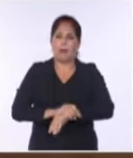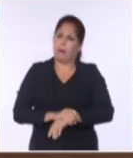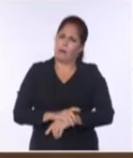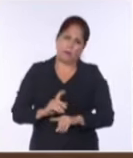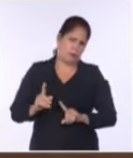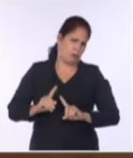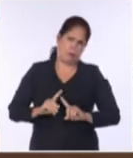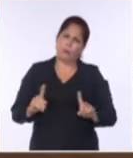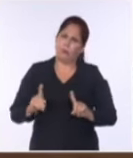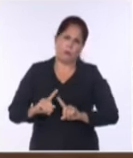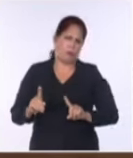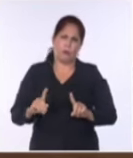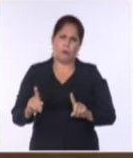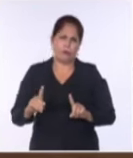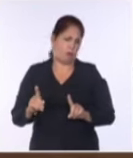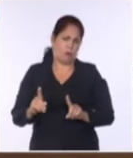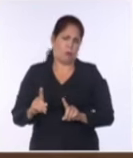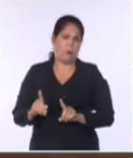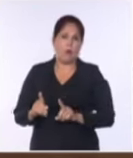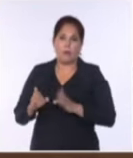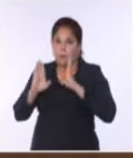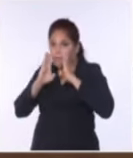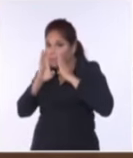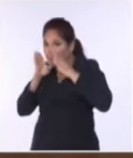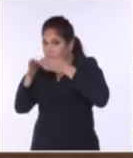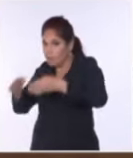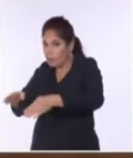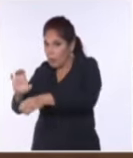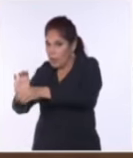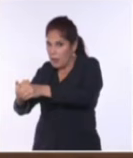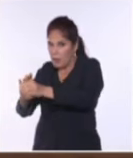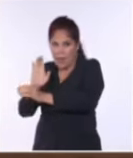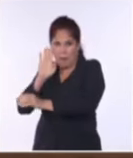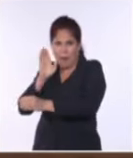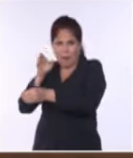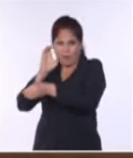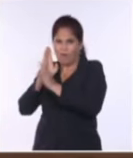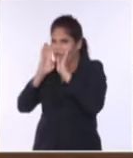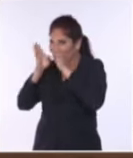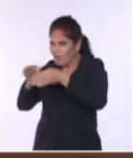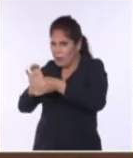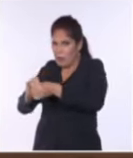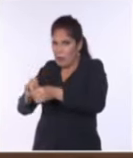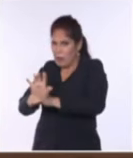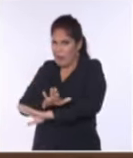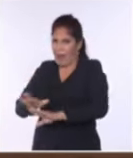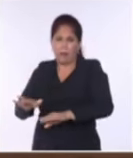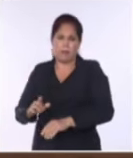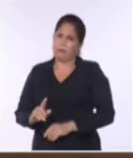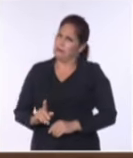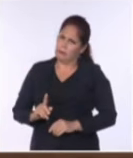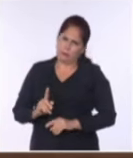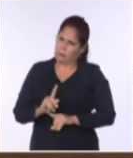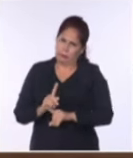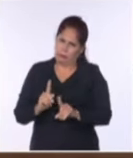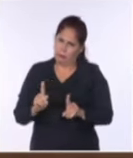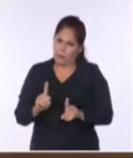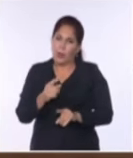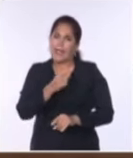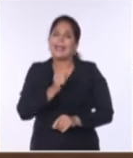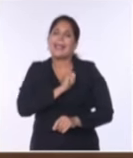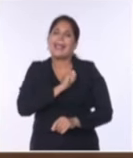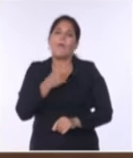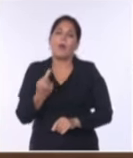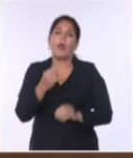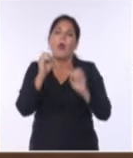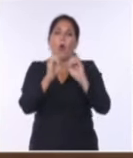hacia una determinada forma de gestión o hacia una determinada forma de propiedad. Aquí lo que estamos planteando es